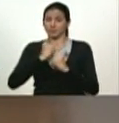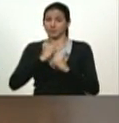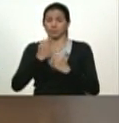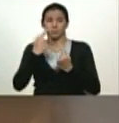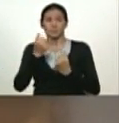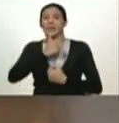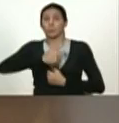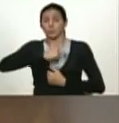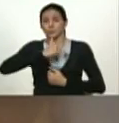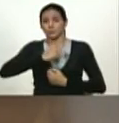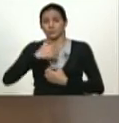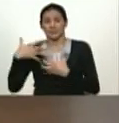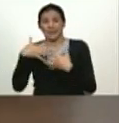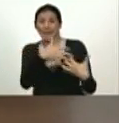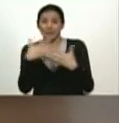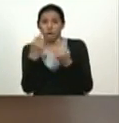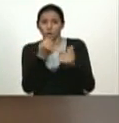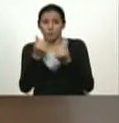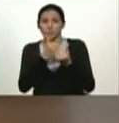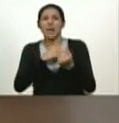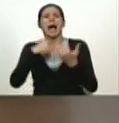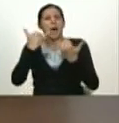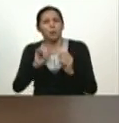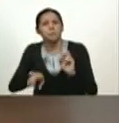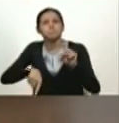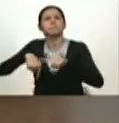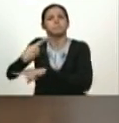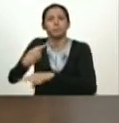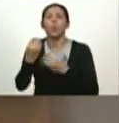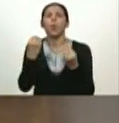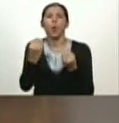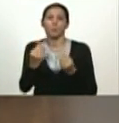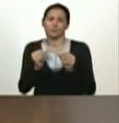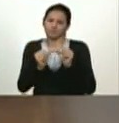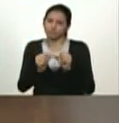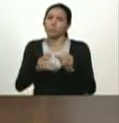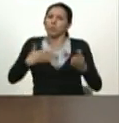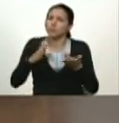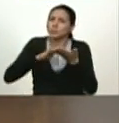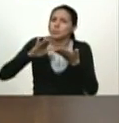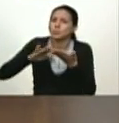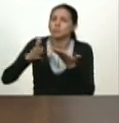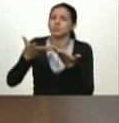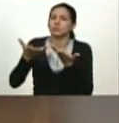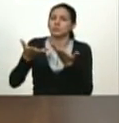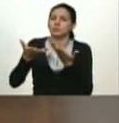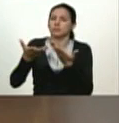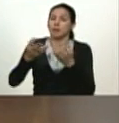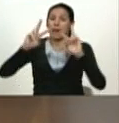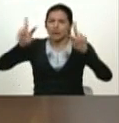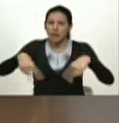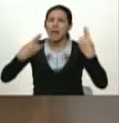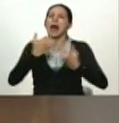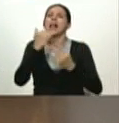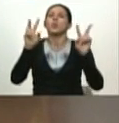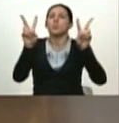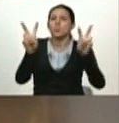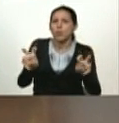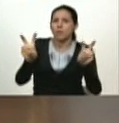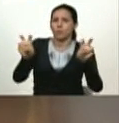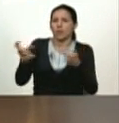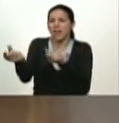a una ofensiva sostenible de creación de lo nuevo en la economía